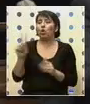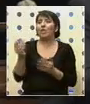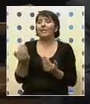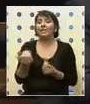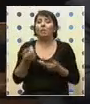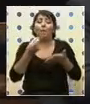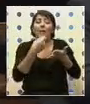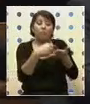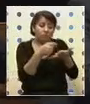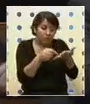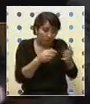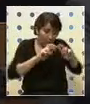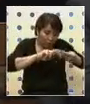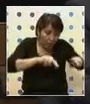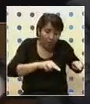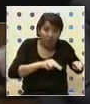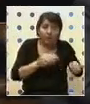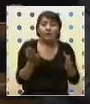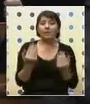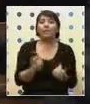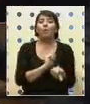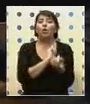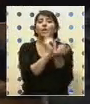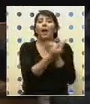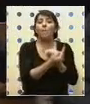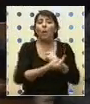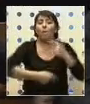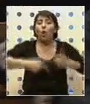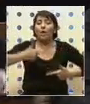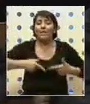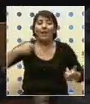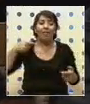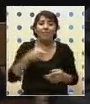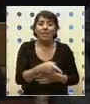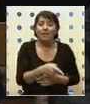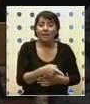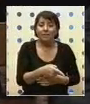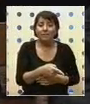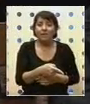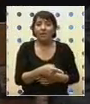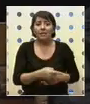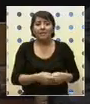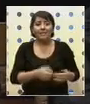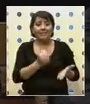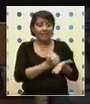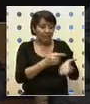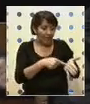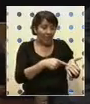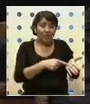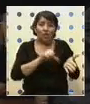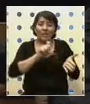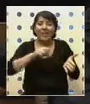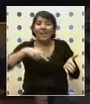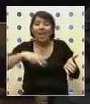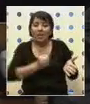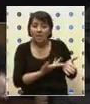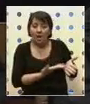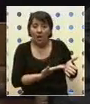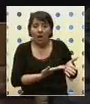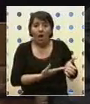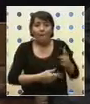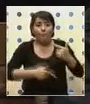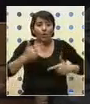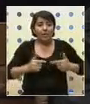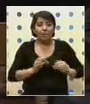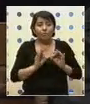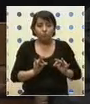necesitamos recambio de calefactores, política directa de certificación de leña, políticas directas para bajar